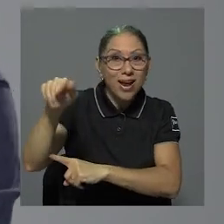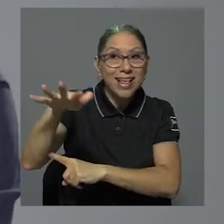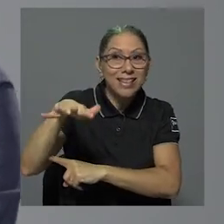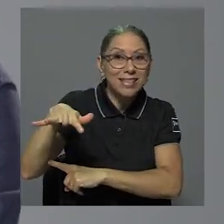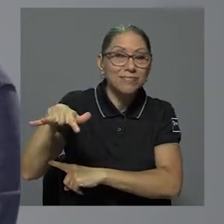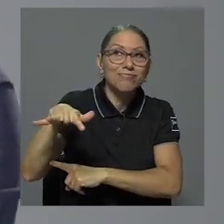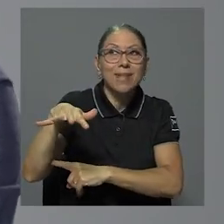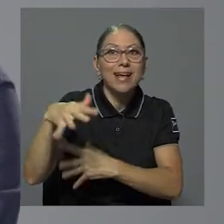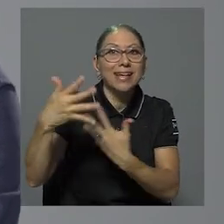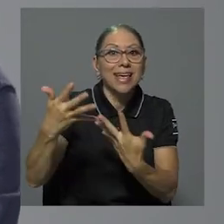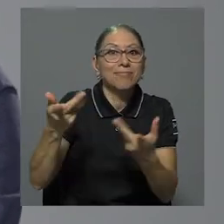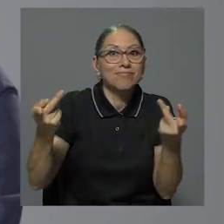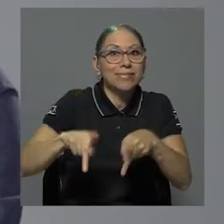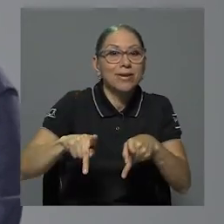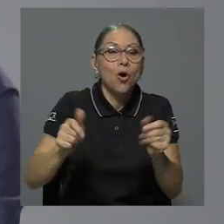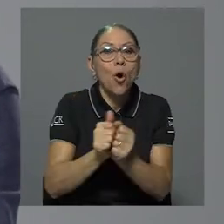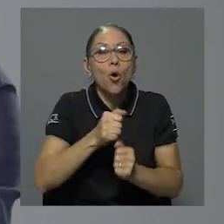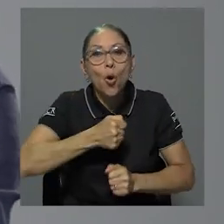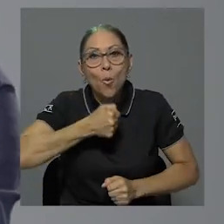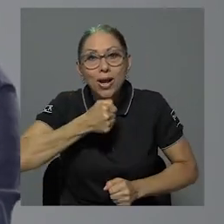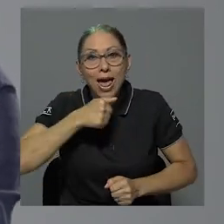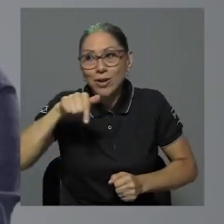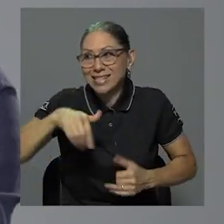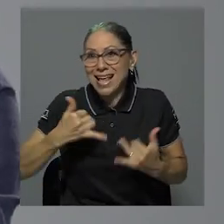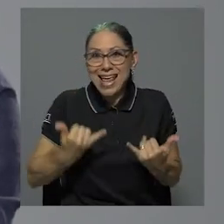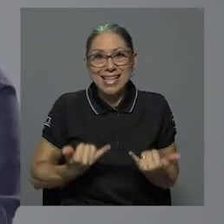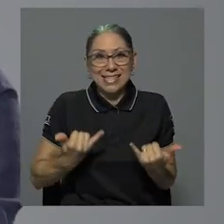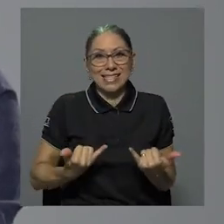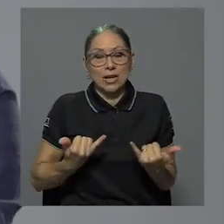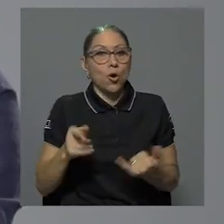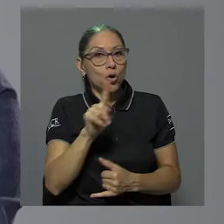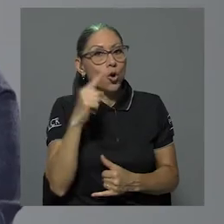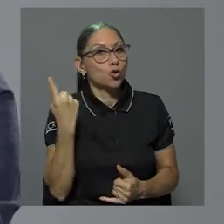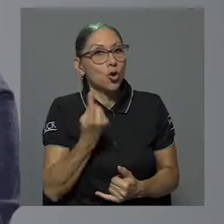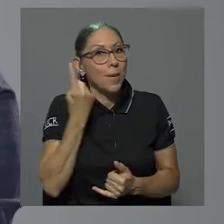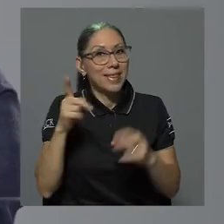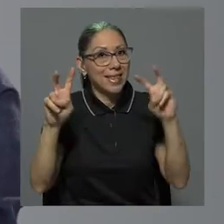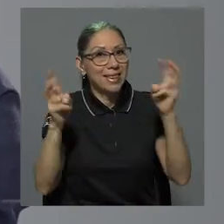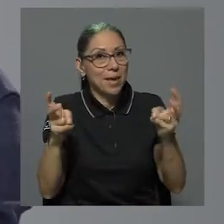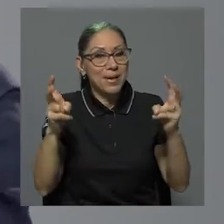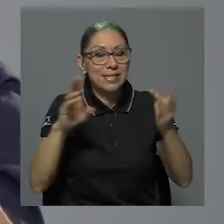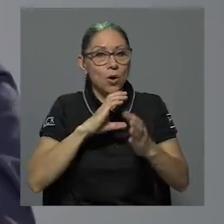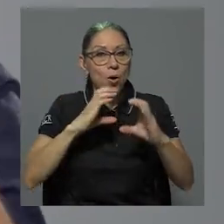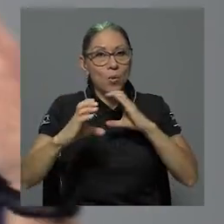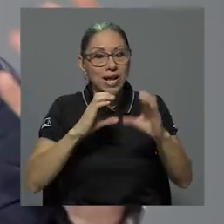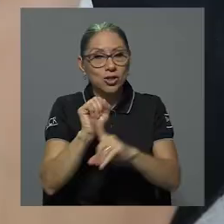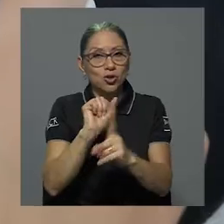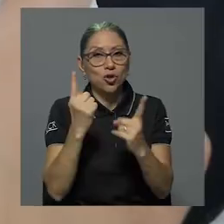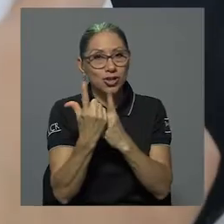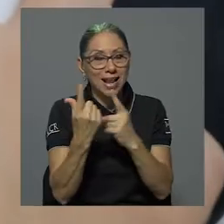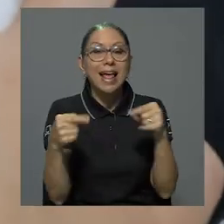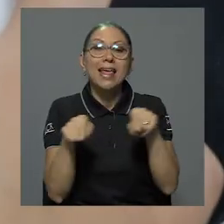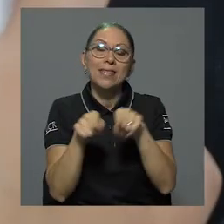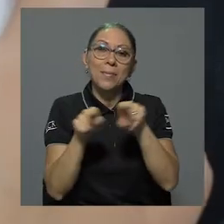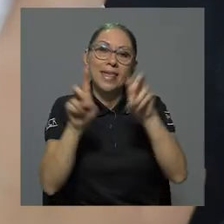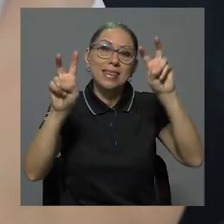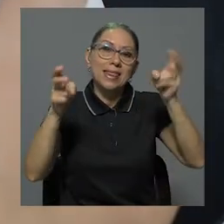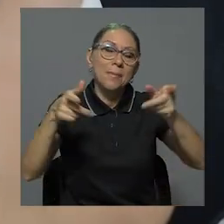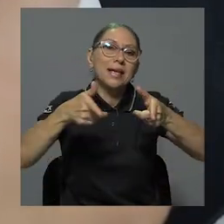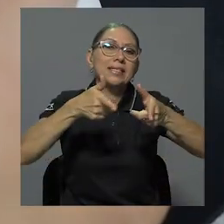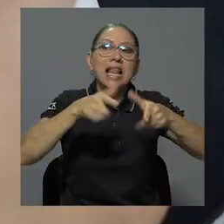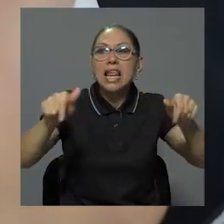este siglo. Es decir, van a tener no solo los temas de comunicación social, sino que se van a ver permeados por los temas de